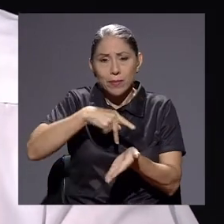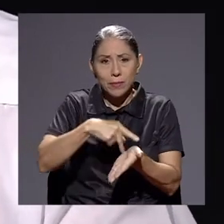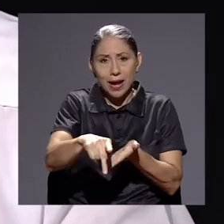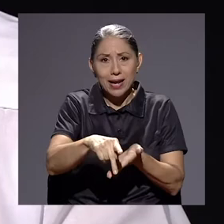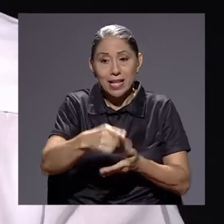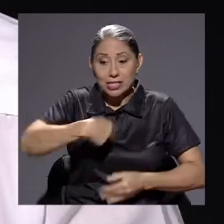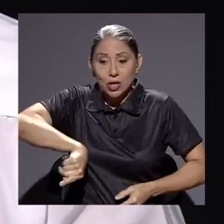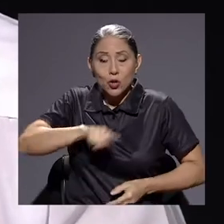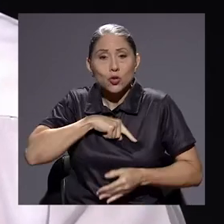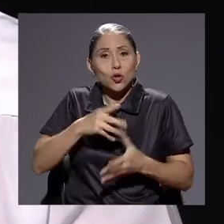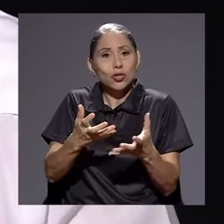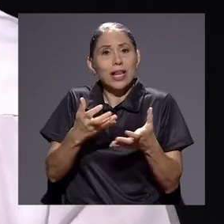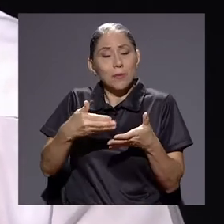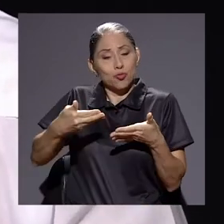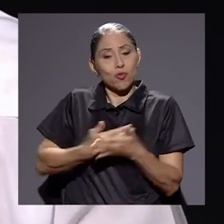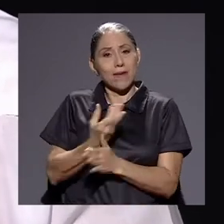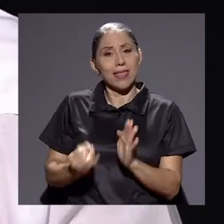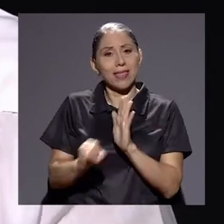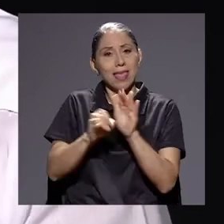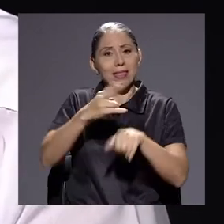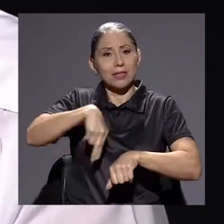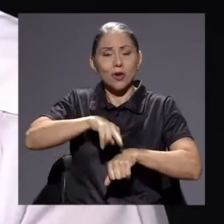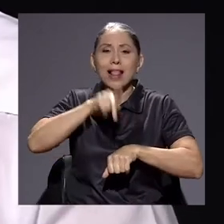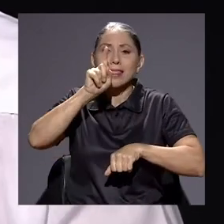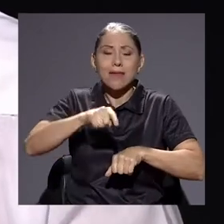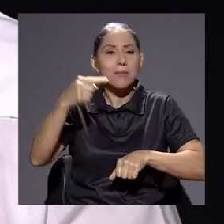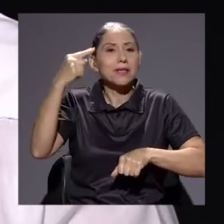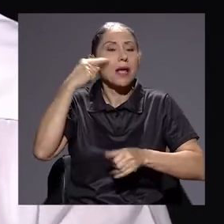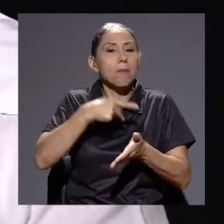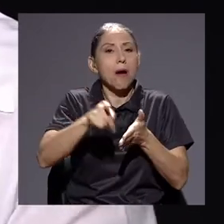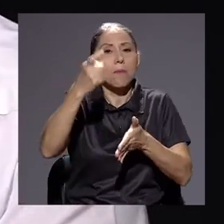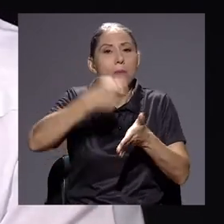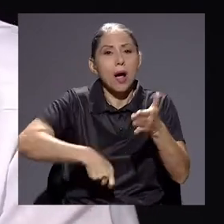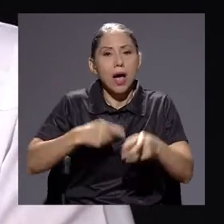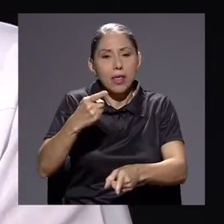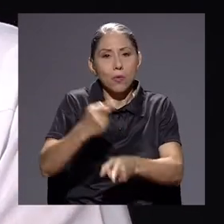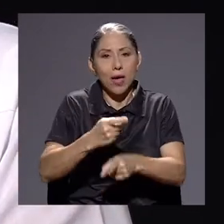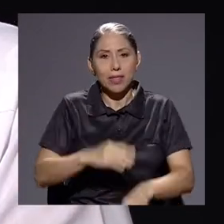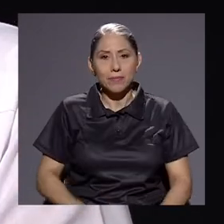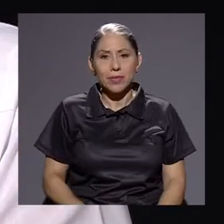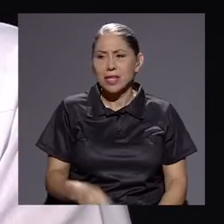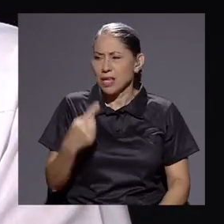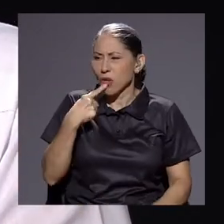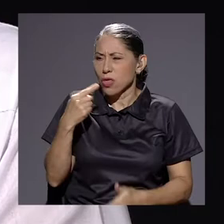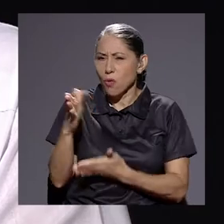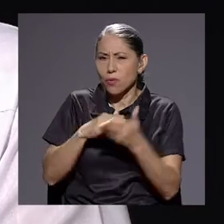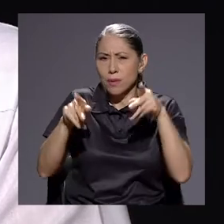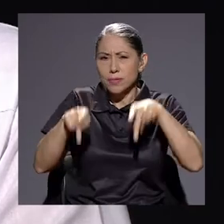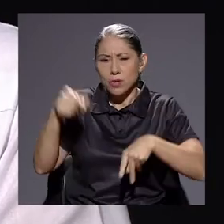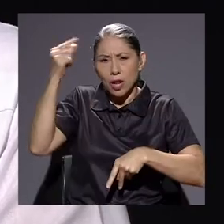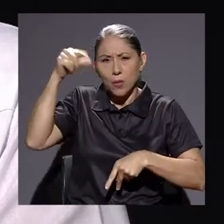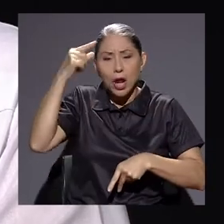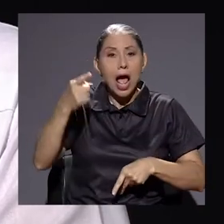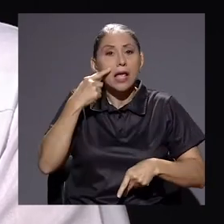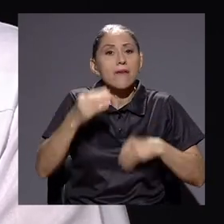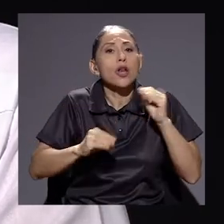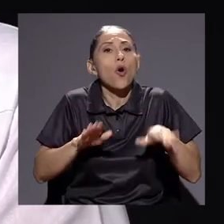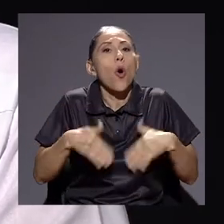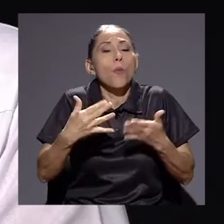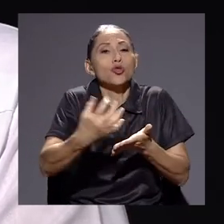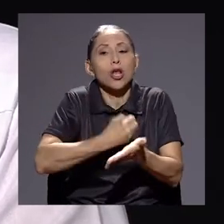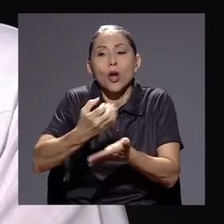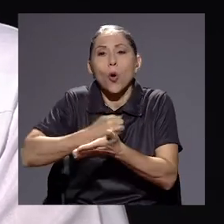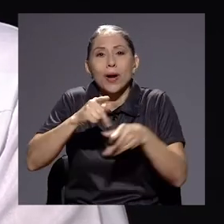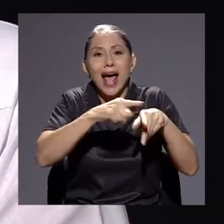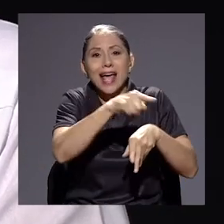Y si queremos hacer una nueva entidad nacional, hay que pensar en contribución adecuada. Ya lo dijo alguien del gobierno, hay que ver cómo se